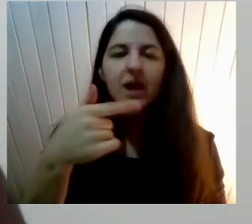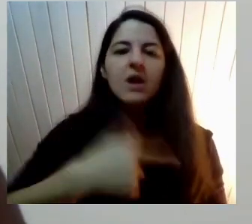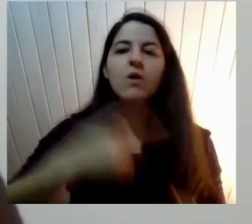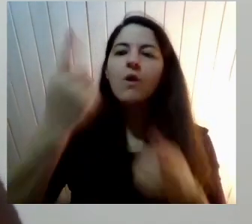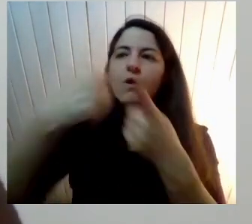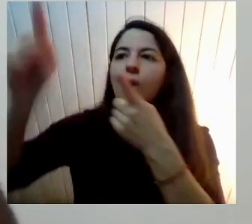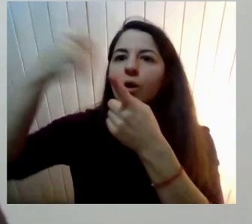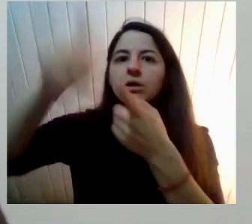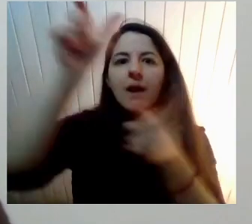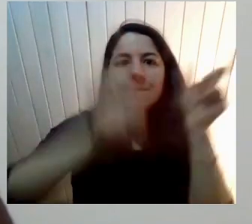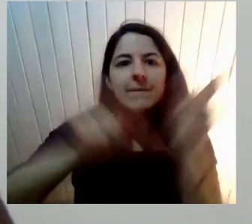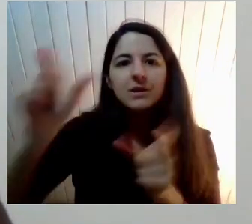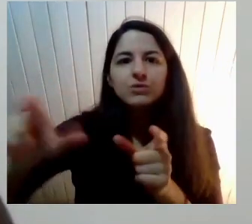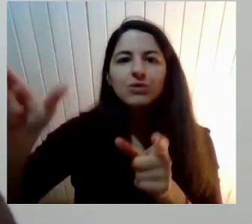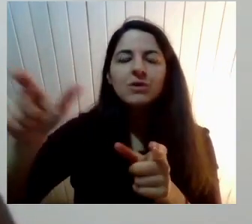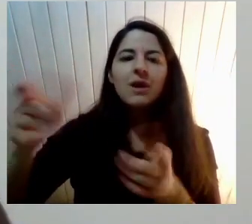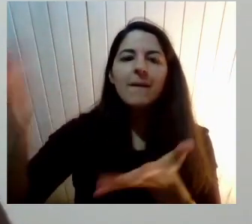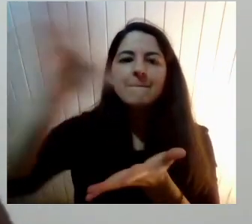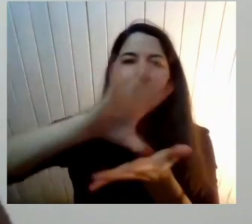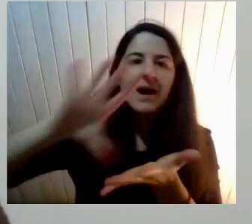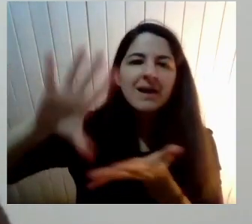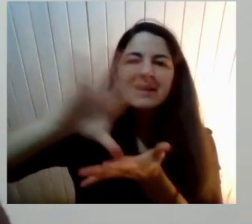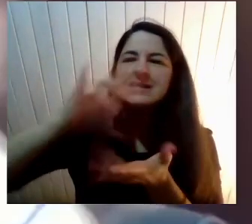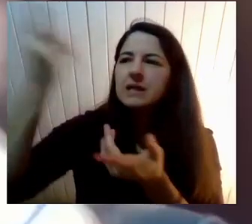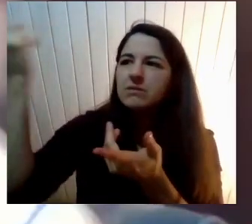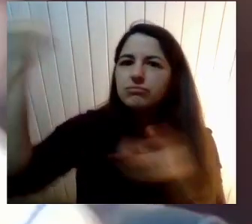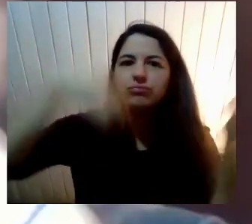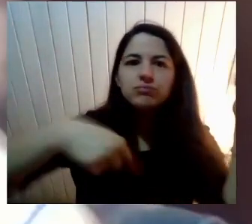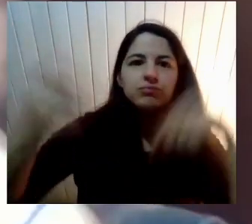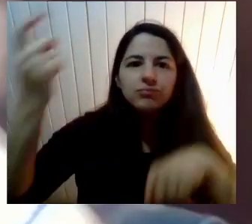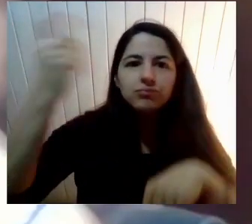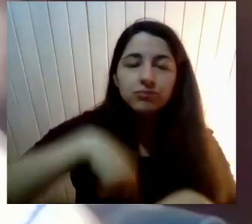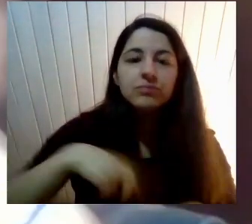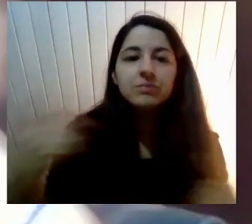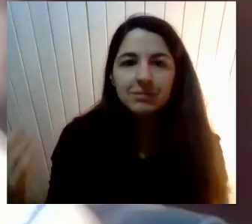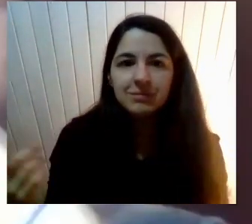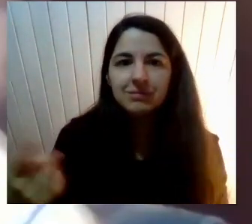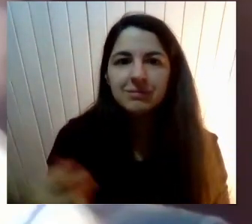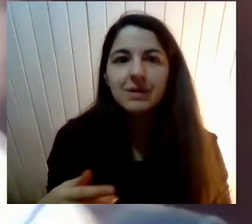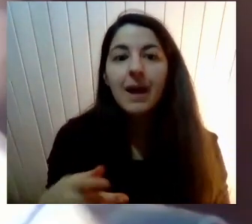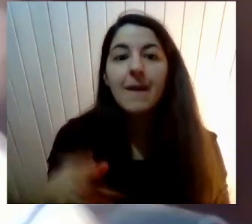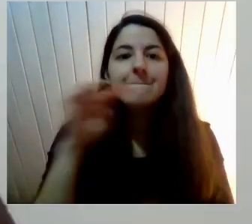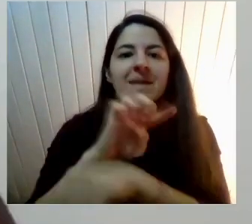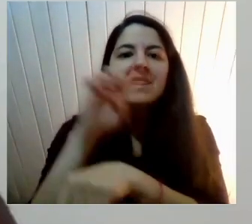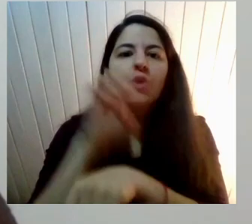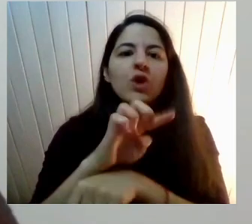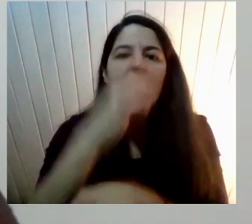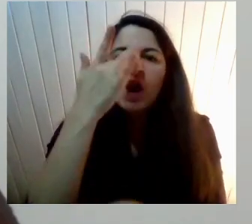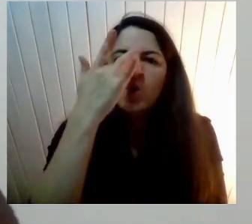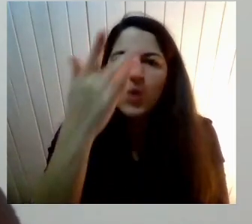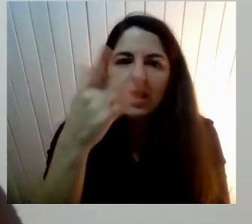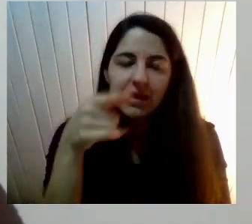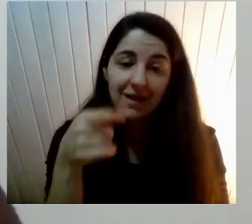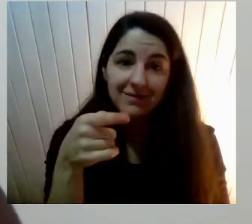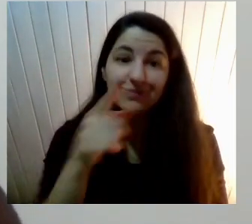propone Rita Segato Es una pedagogía De la esperanza Cierto Una inversión De esa idea De la crueldad Y que podamos establecer Una